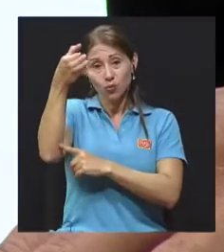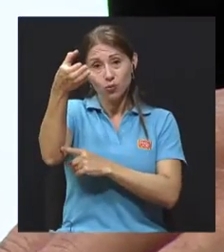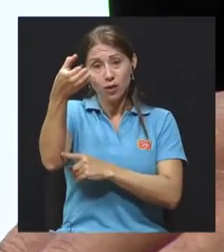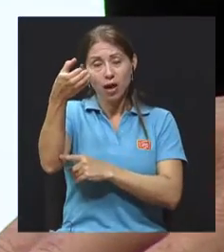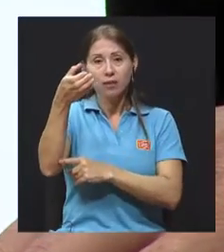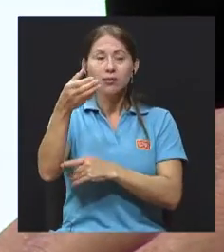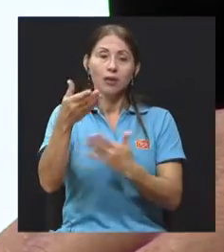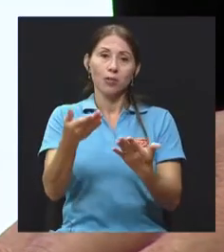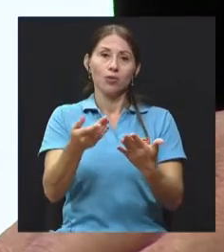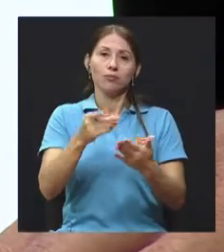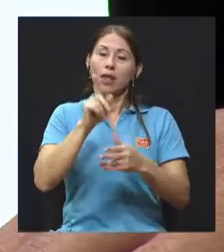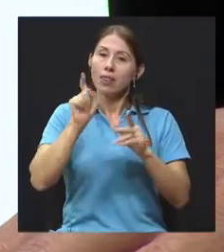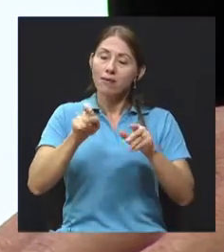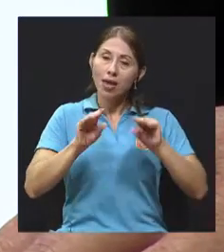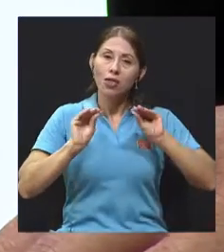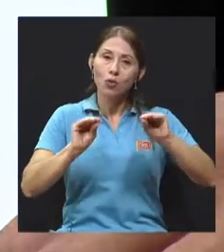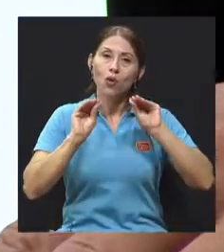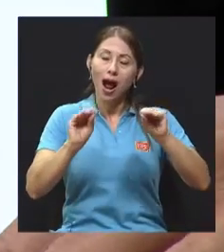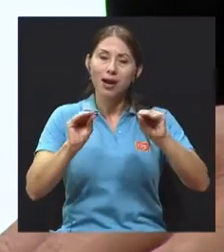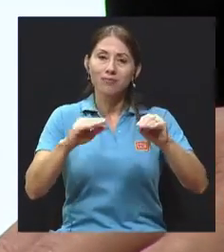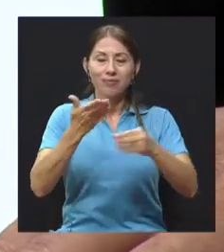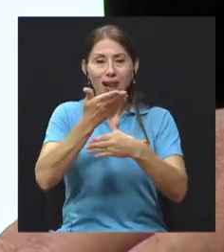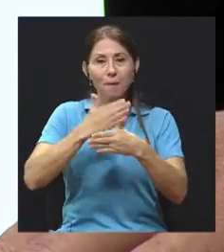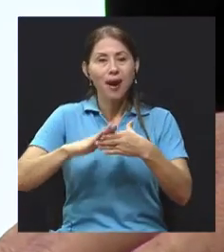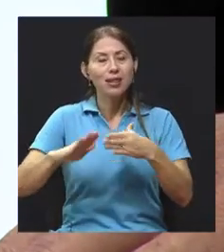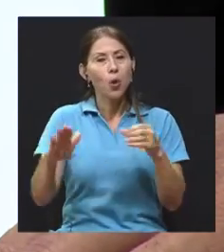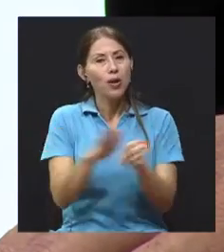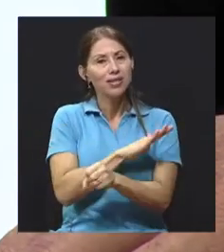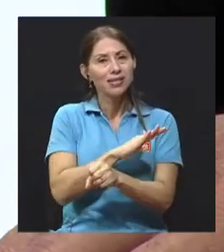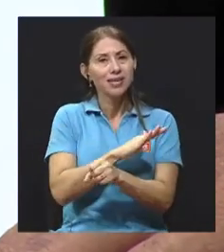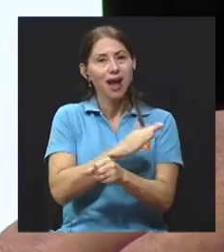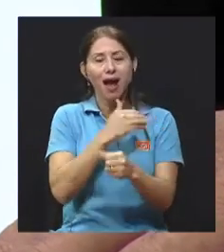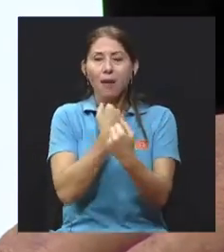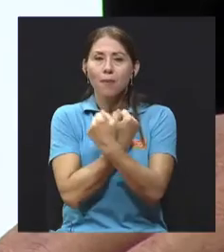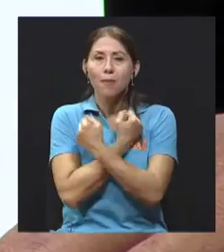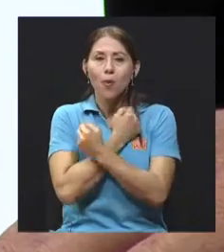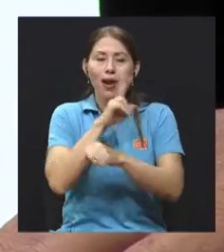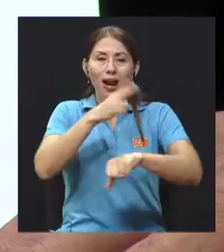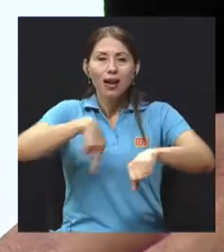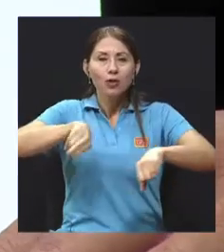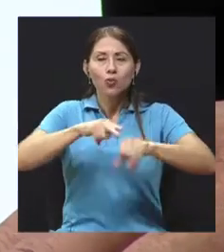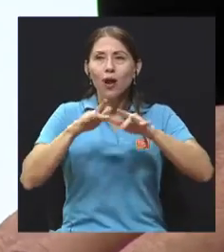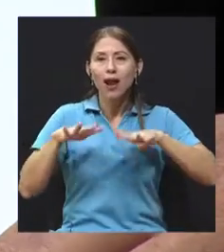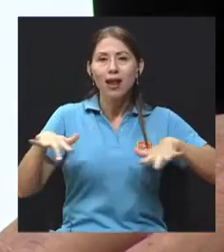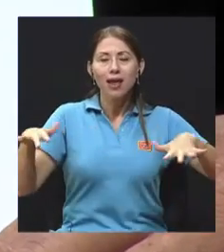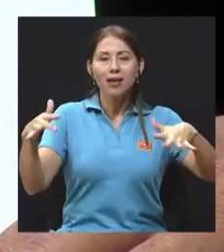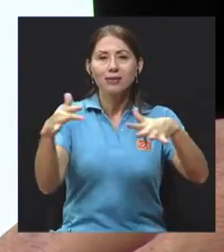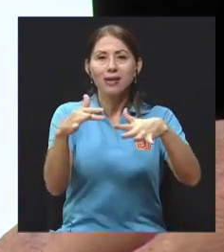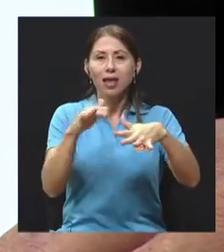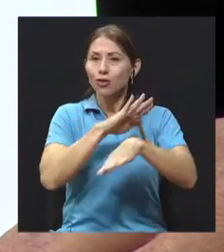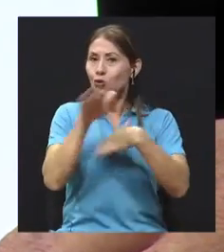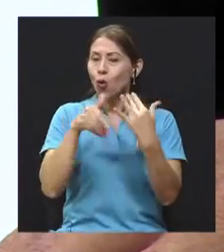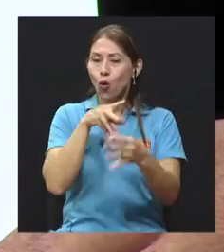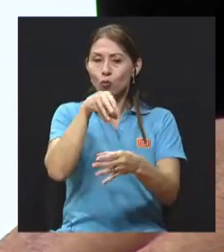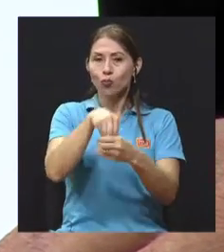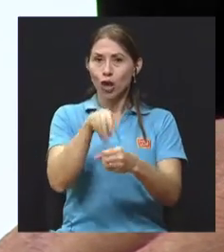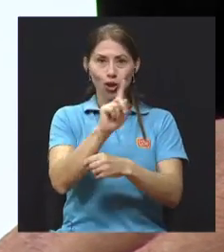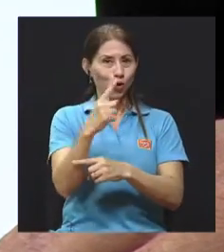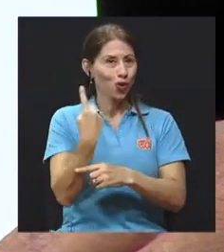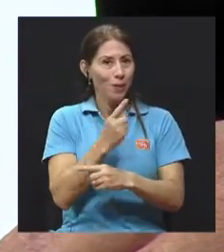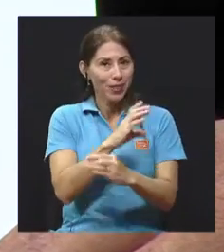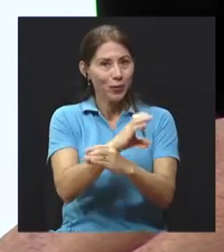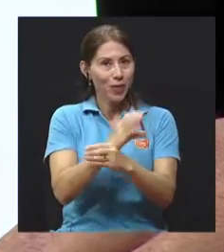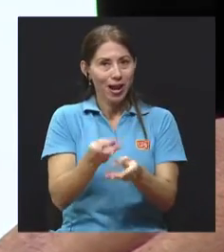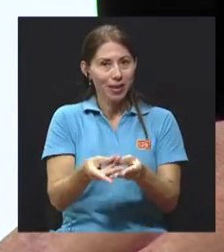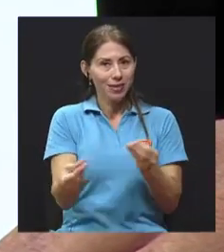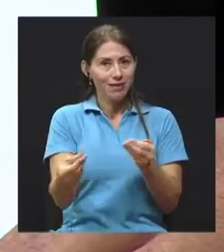hay que educar en la parte holística, en la parte del amor a la naturaleza y todas esas van integradas, no solo es, no es solo el cuidado de la tierra, sino que